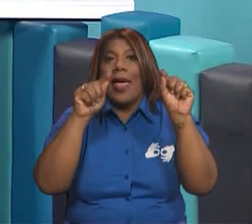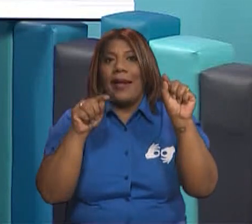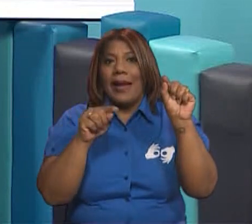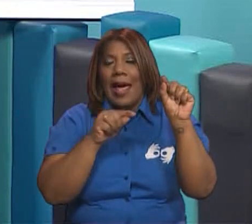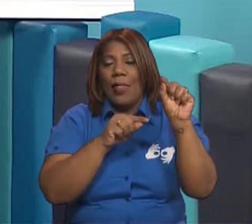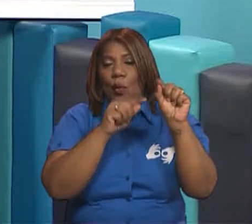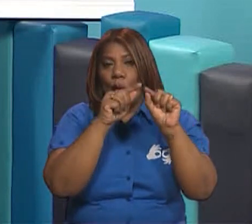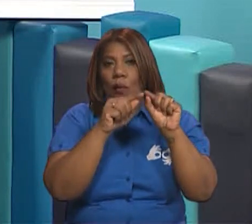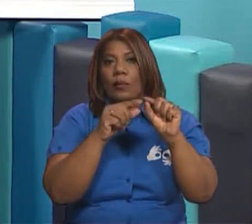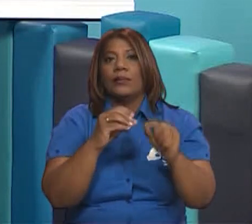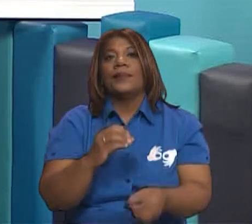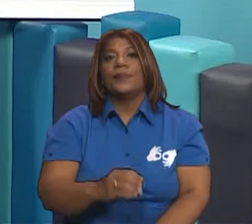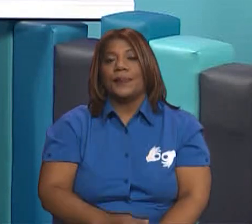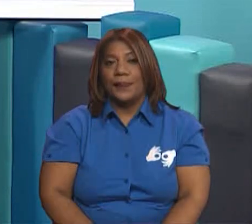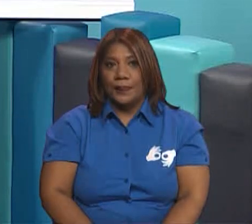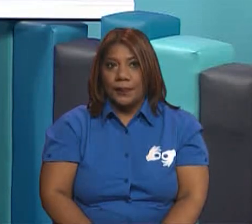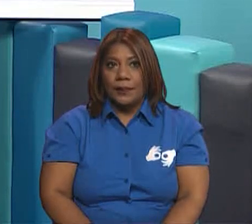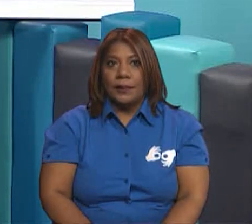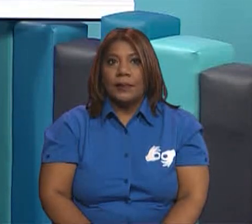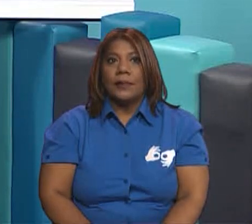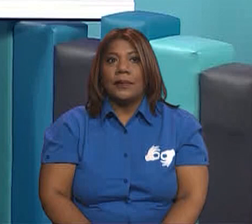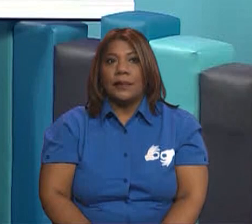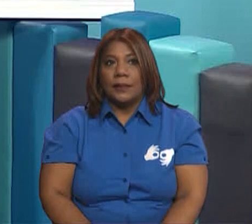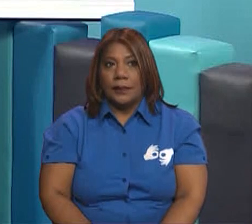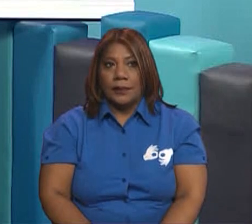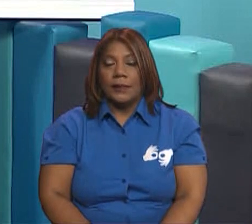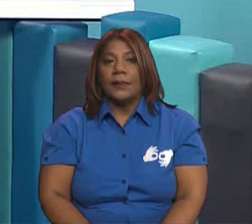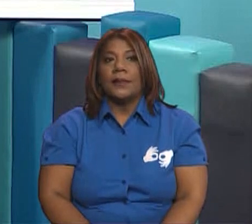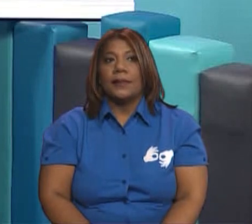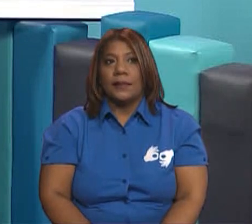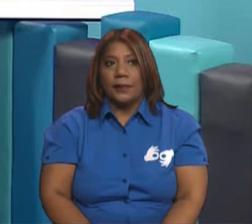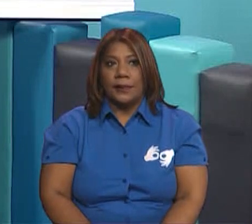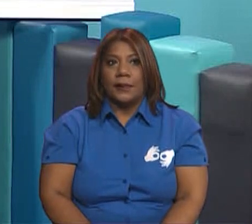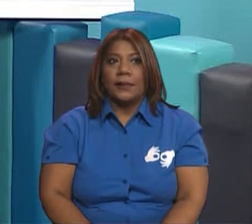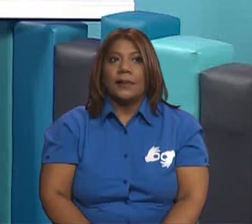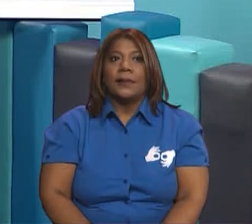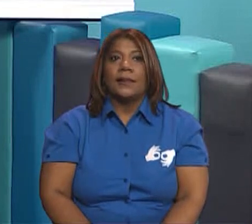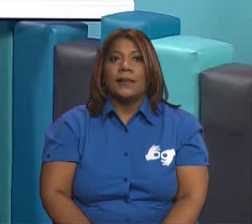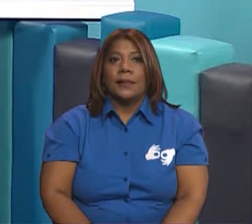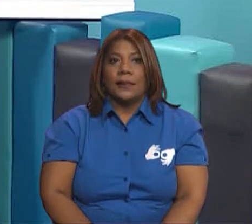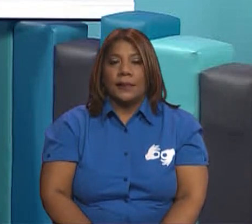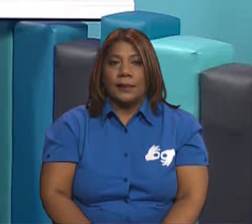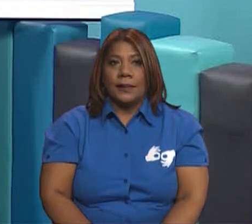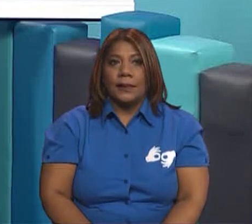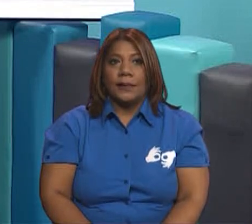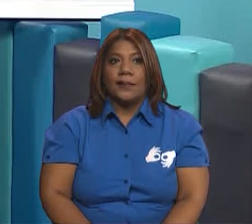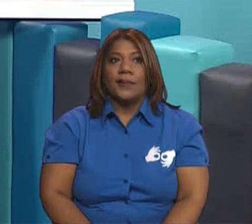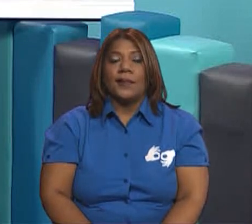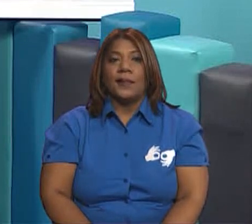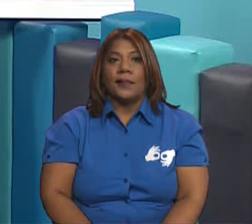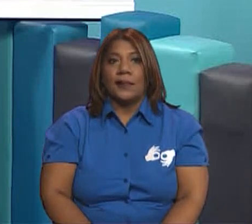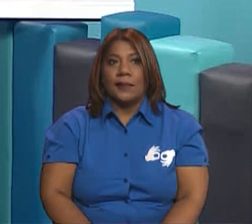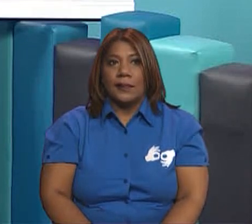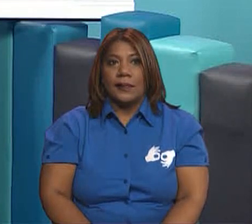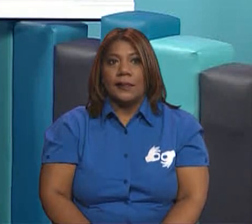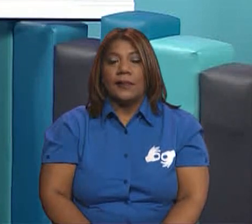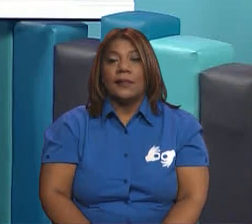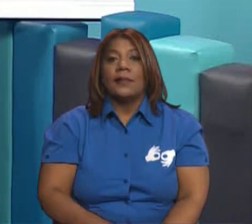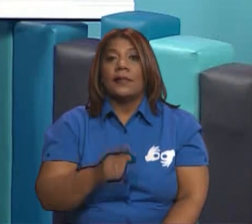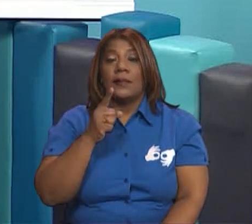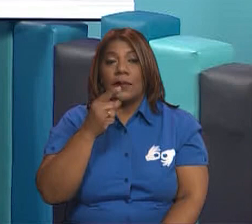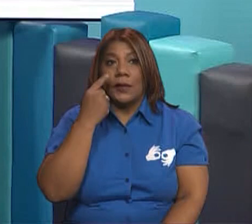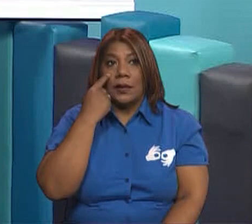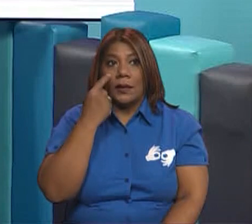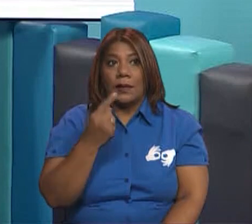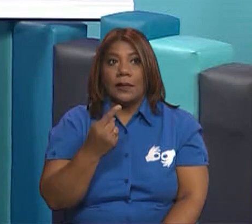relacionar con un cuadrado. Muy bien. Entonces le vamos escribiendo el nombre. Vamos a irlo haciendo juntos. Ustedes me van diciendo